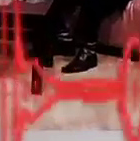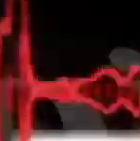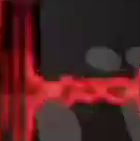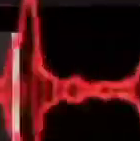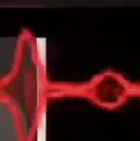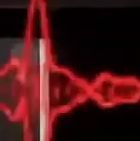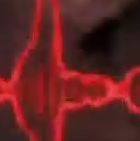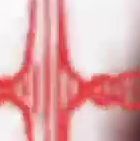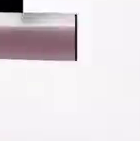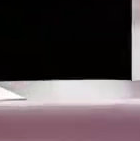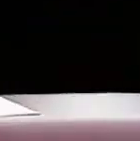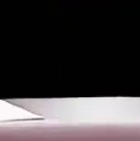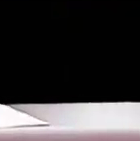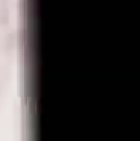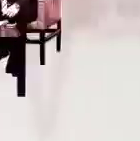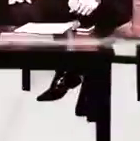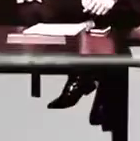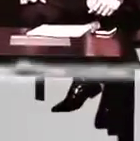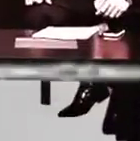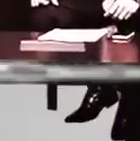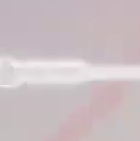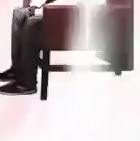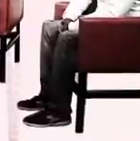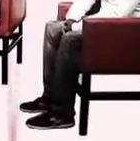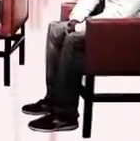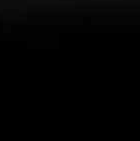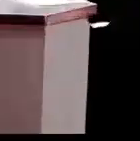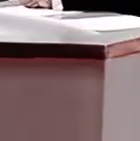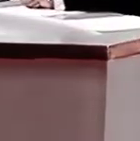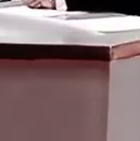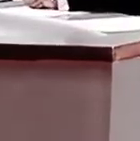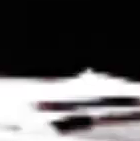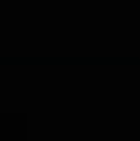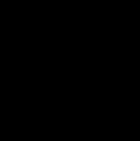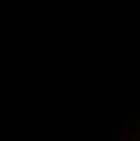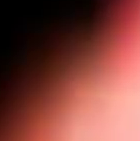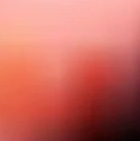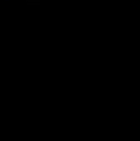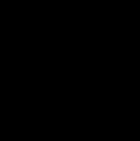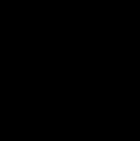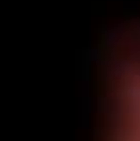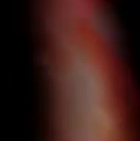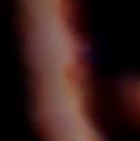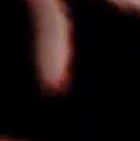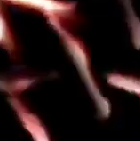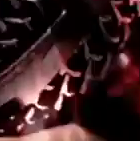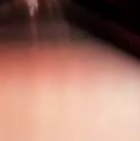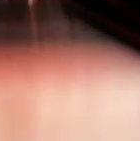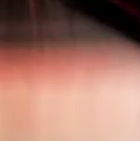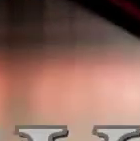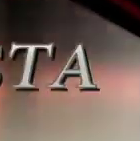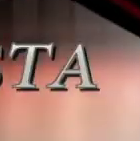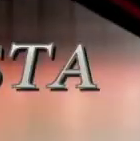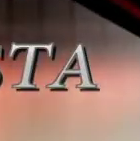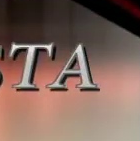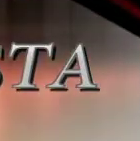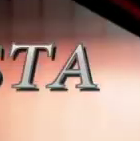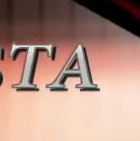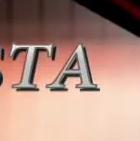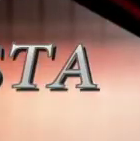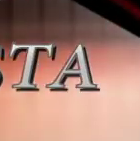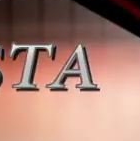Esta mañana nos da mucho gusto que estén aquí en el Estudio de Músico al día. Esta mañana damos la bienvenida en el Estudio de Músico al día.